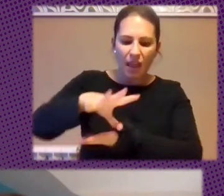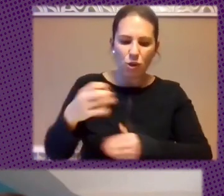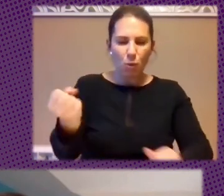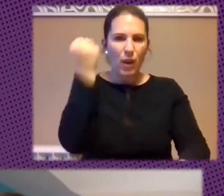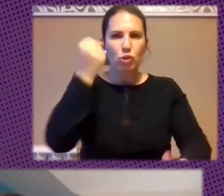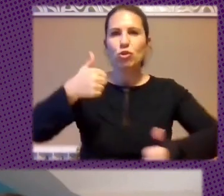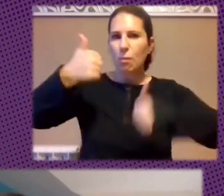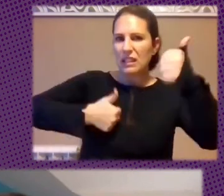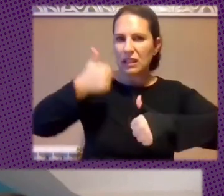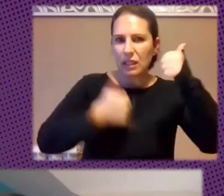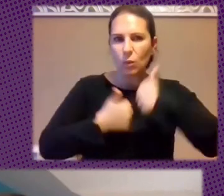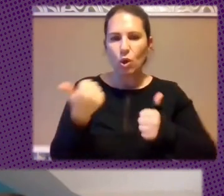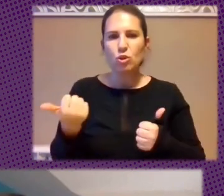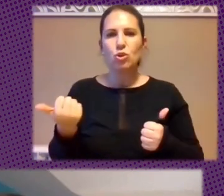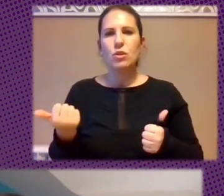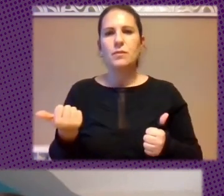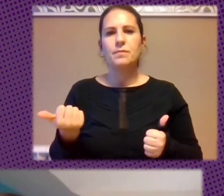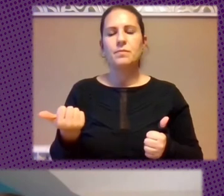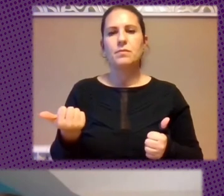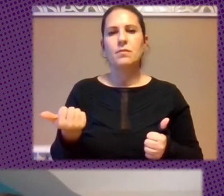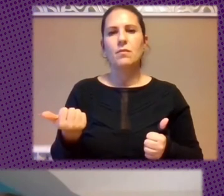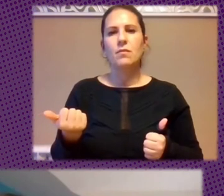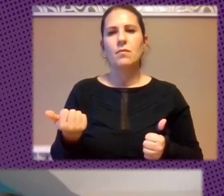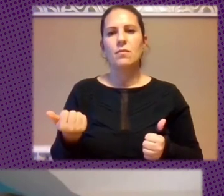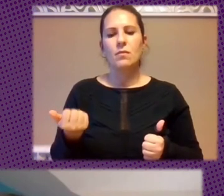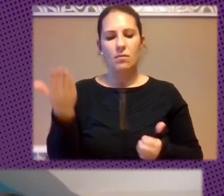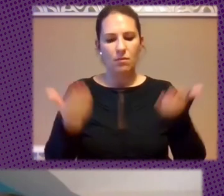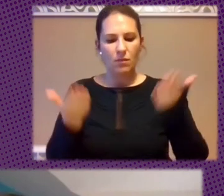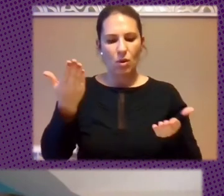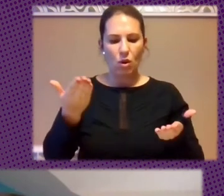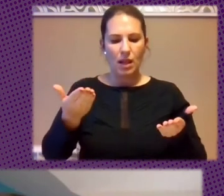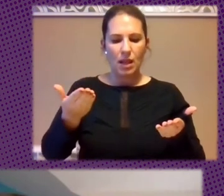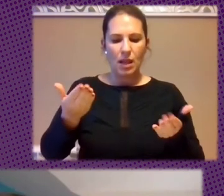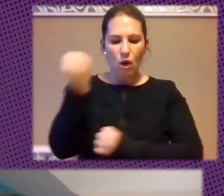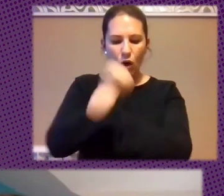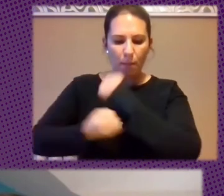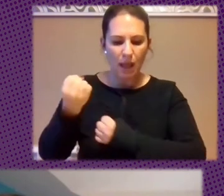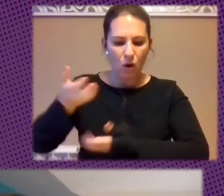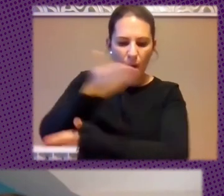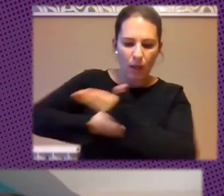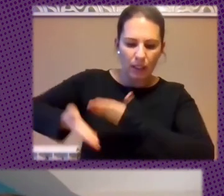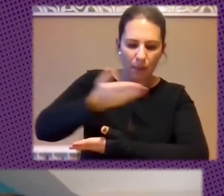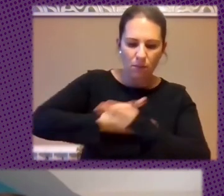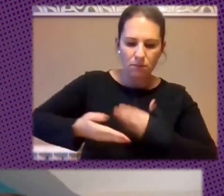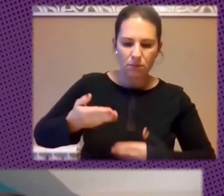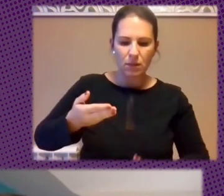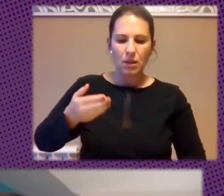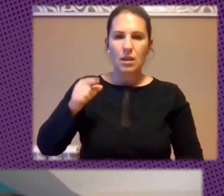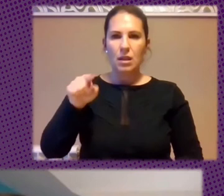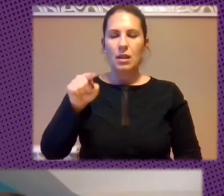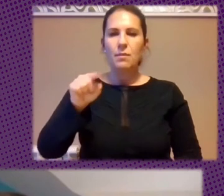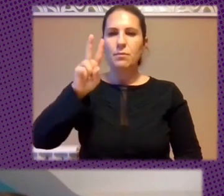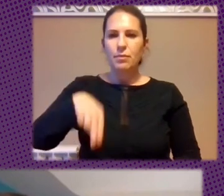Competitivos Con La Economía De Cooperativas Plataformas Por Cooperativa Creo Que Hay